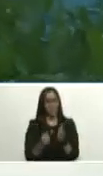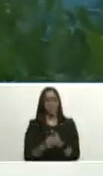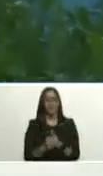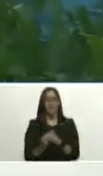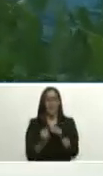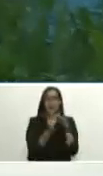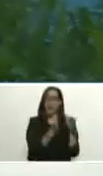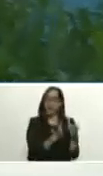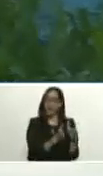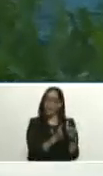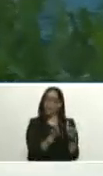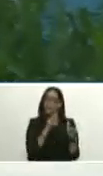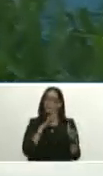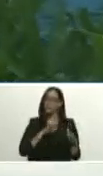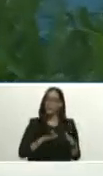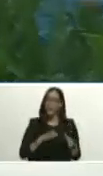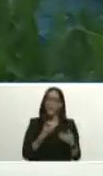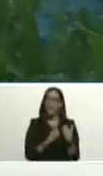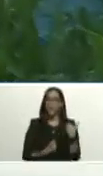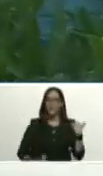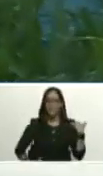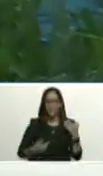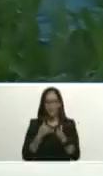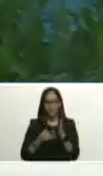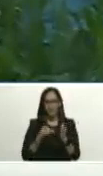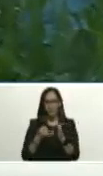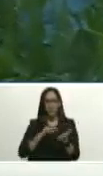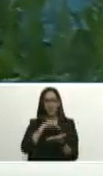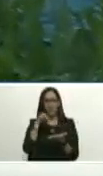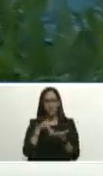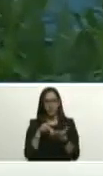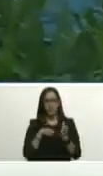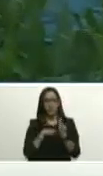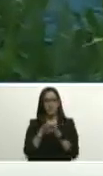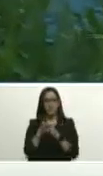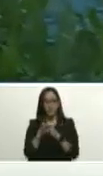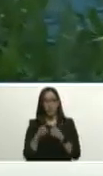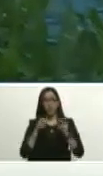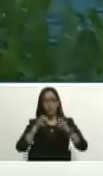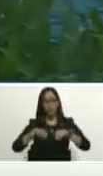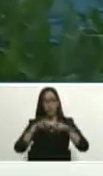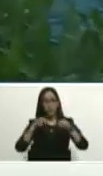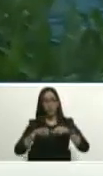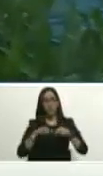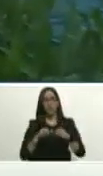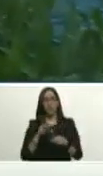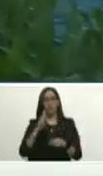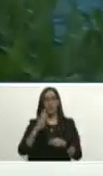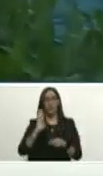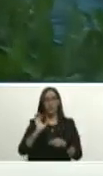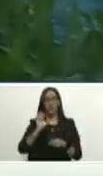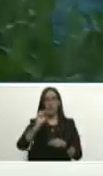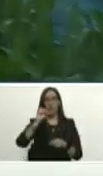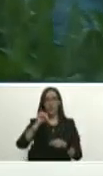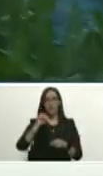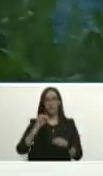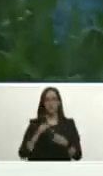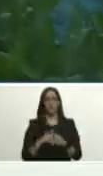el presidente del Instituto Nacional de Desarrollo Rural del INDER Rubén Becerra Cortés